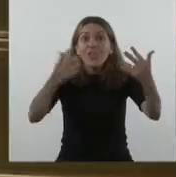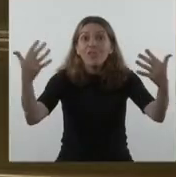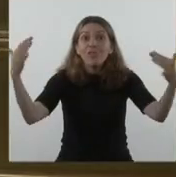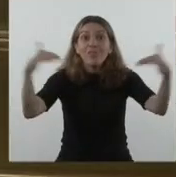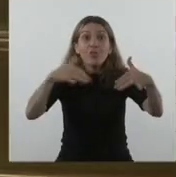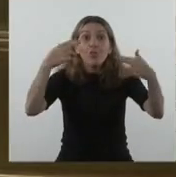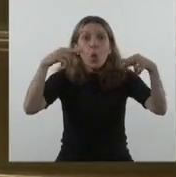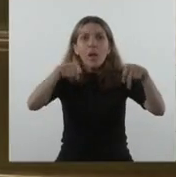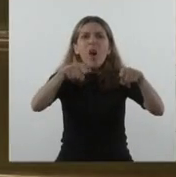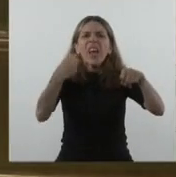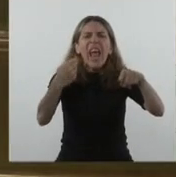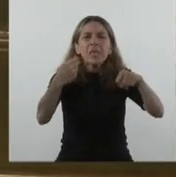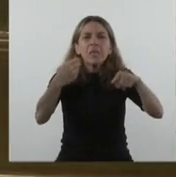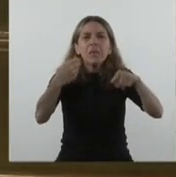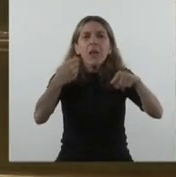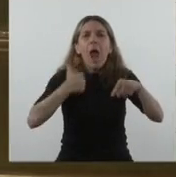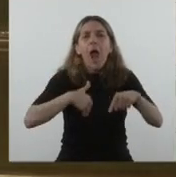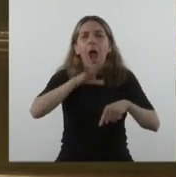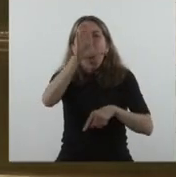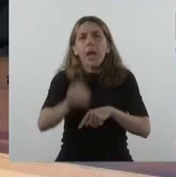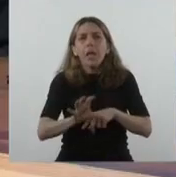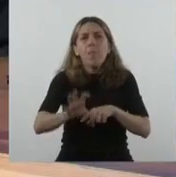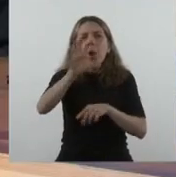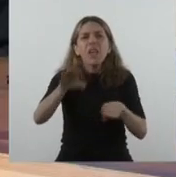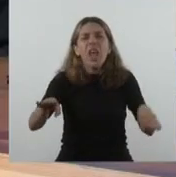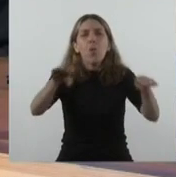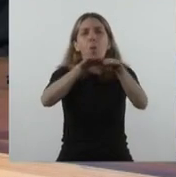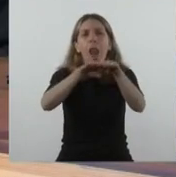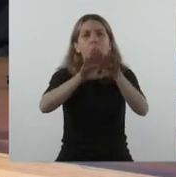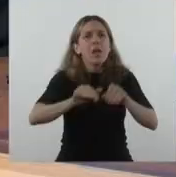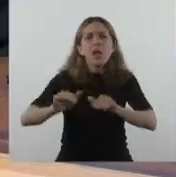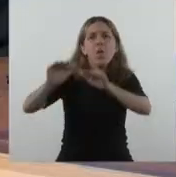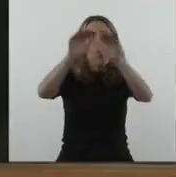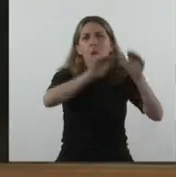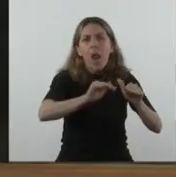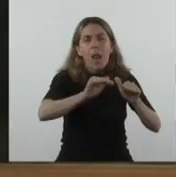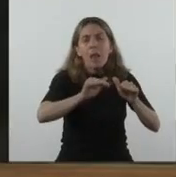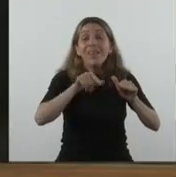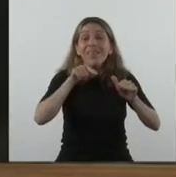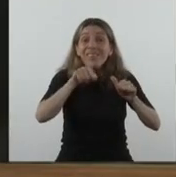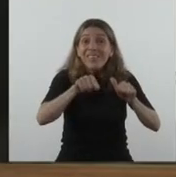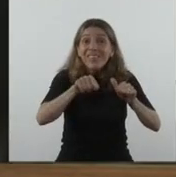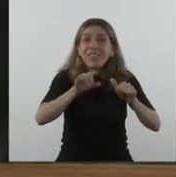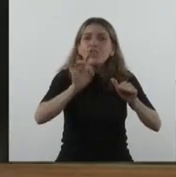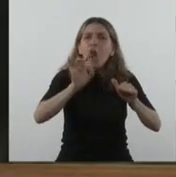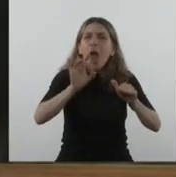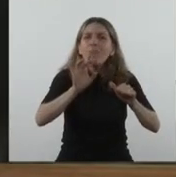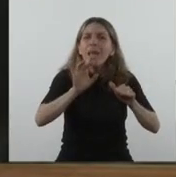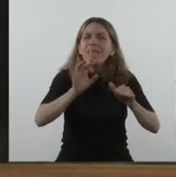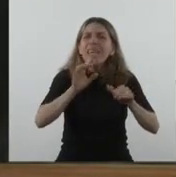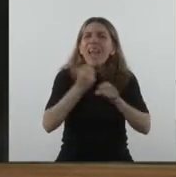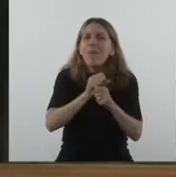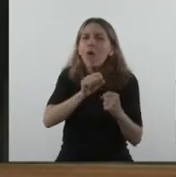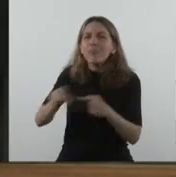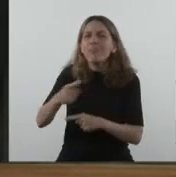generando igualdad en la Argentina y eso no debería ser solo tarea de un presidente, debería ser